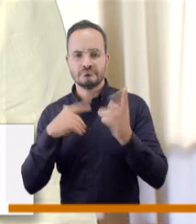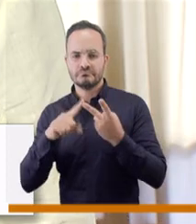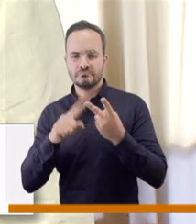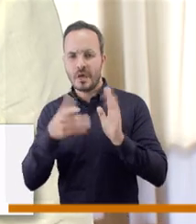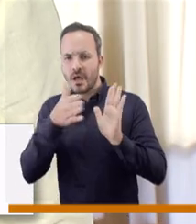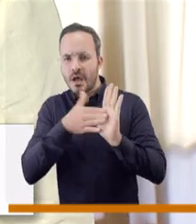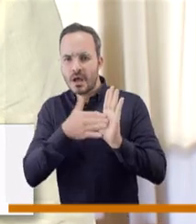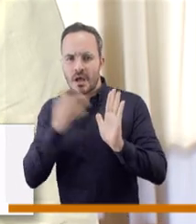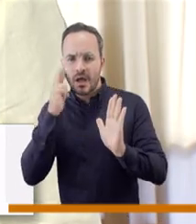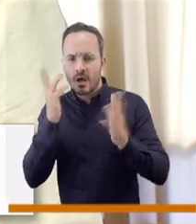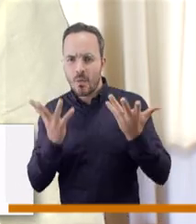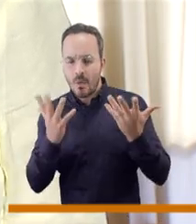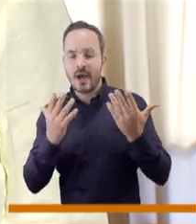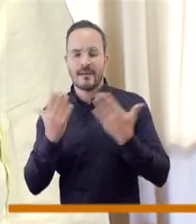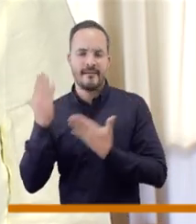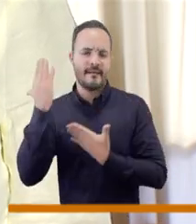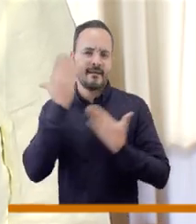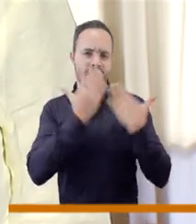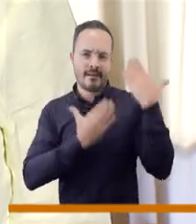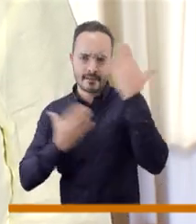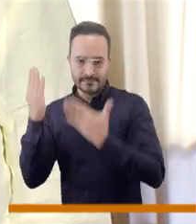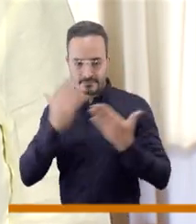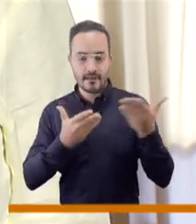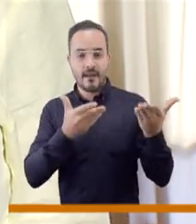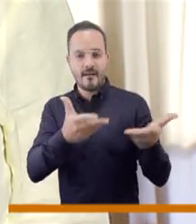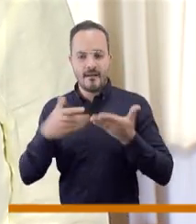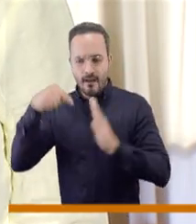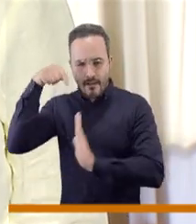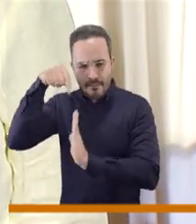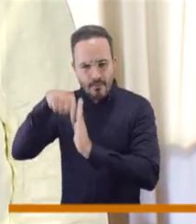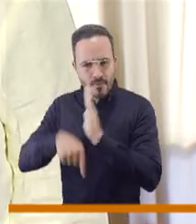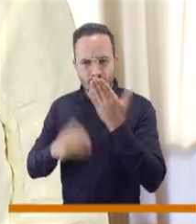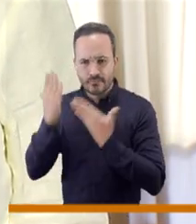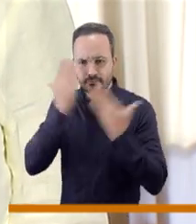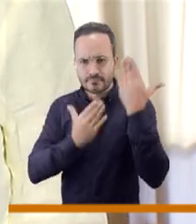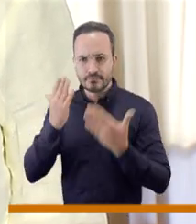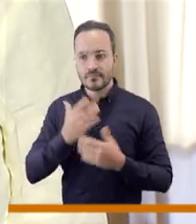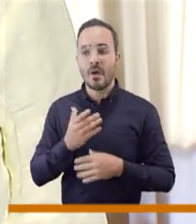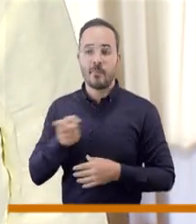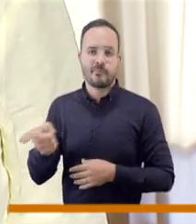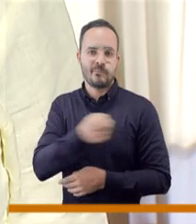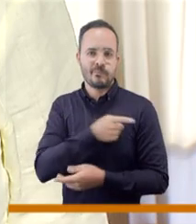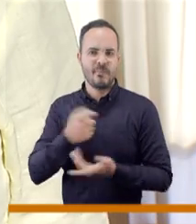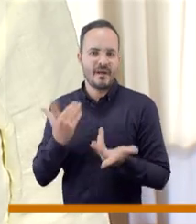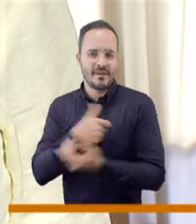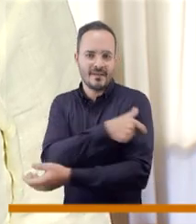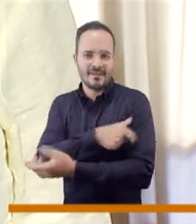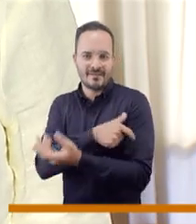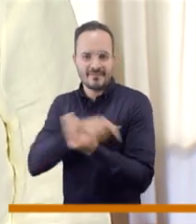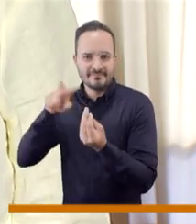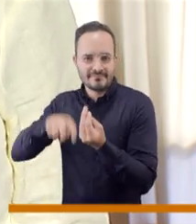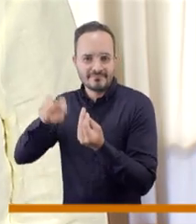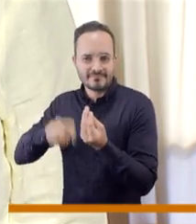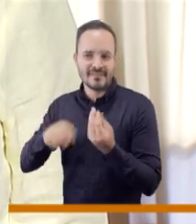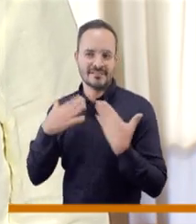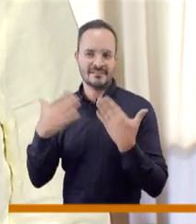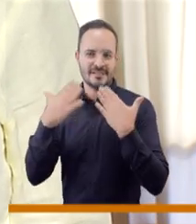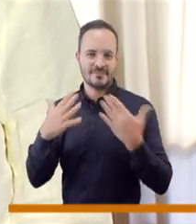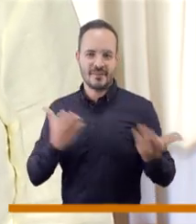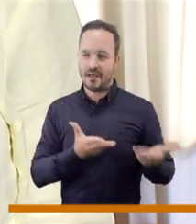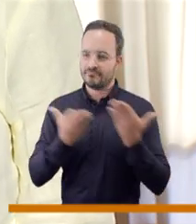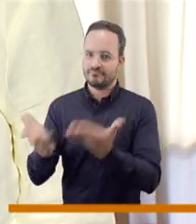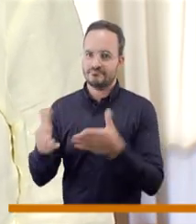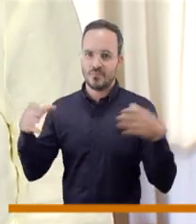analizarlo a profundidad en una herramienta que tiene también el reglamento que son las comisiones de estudio. Y la